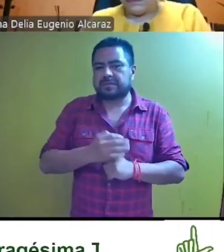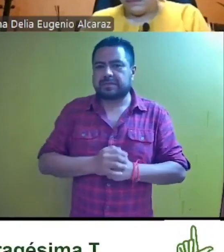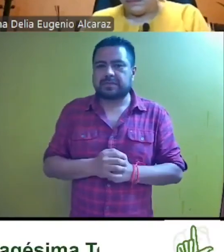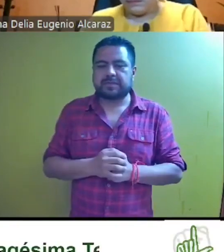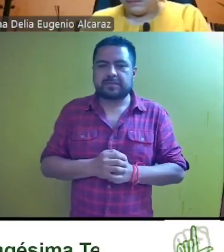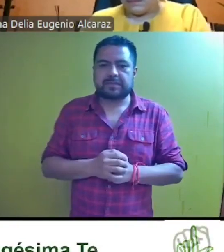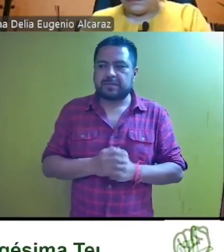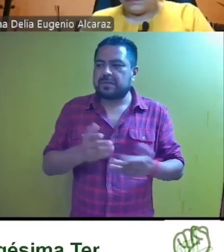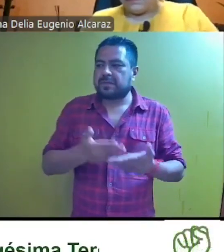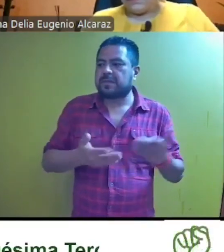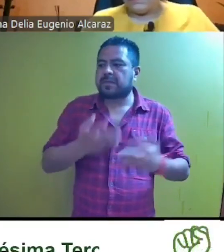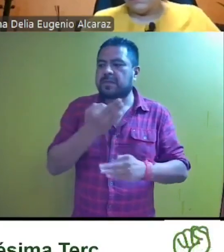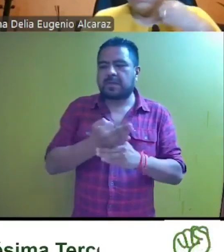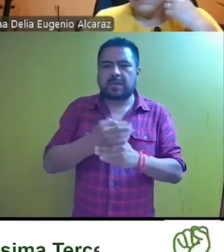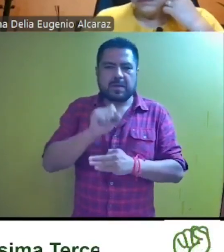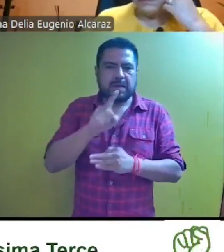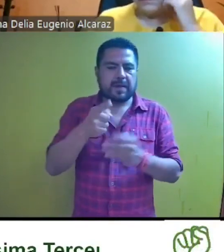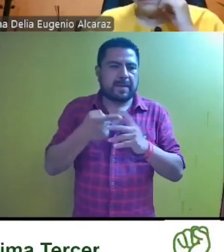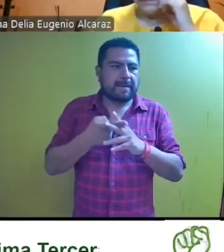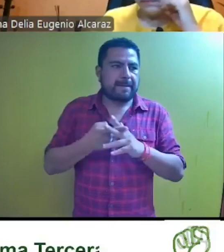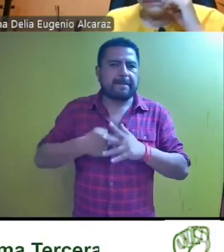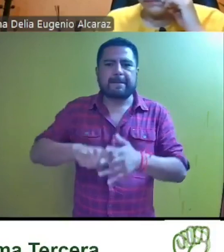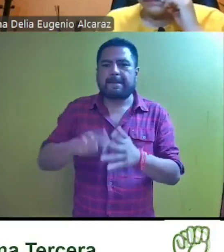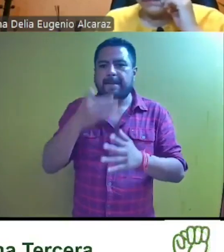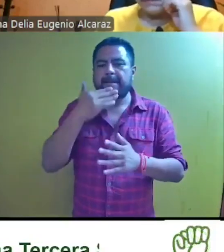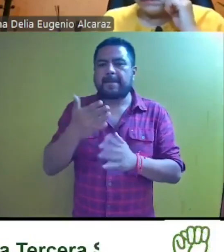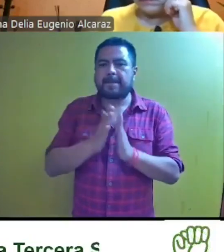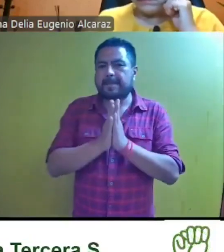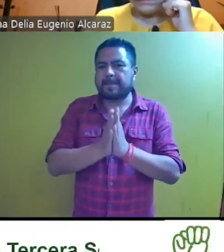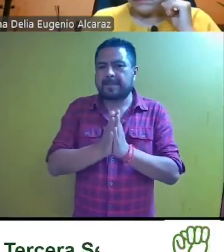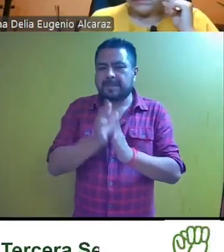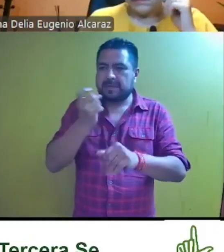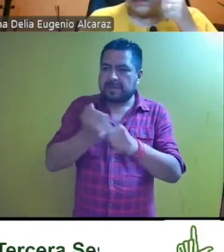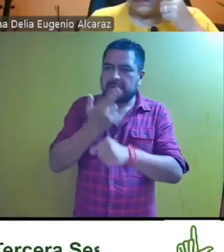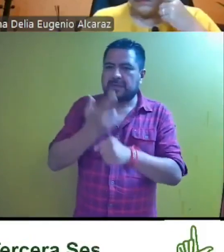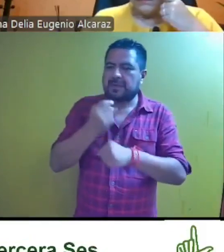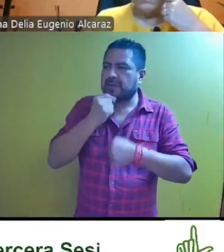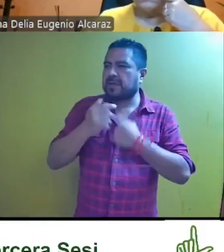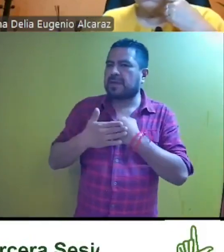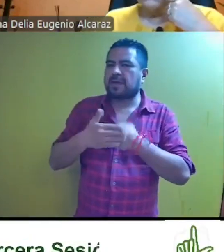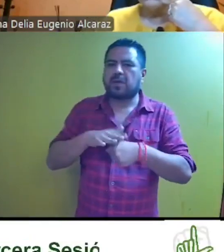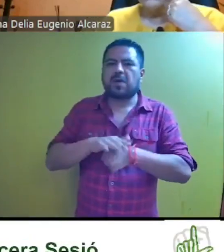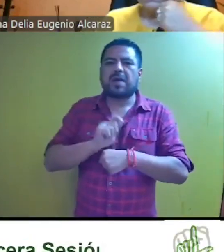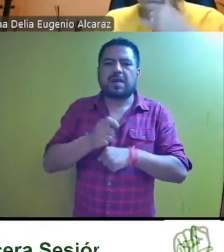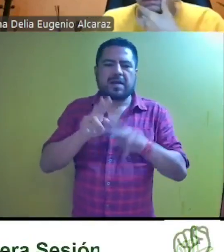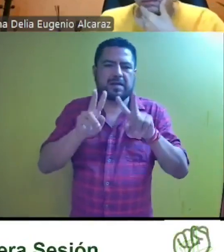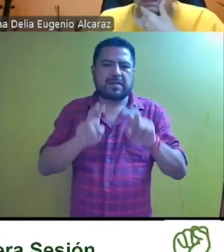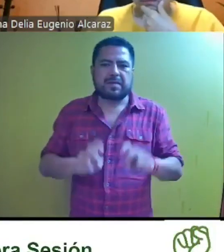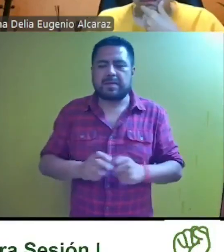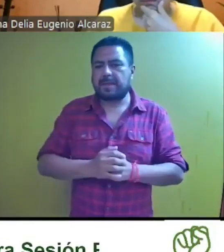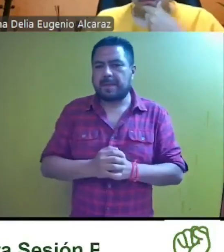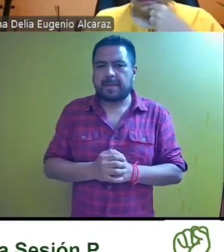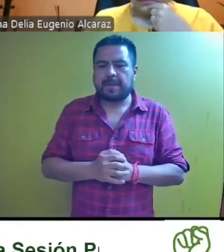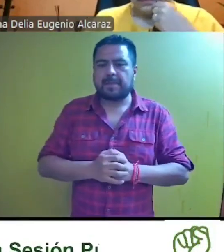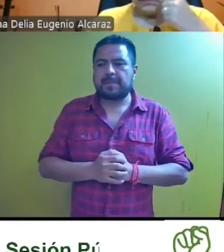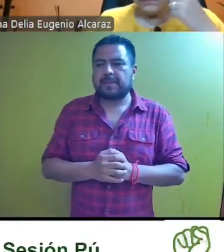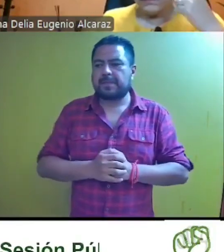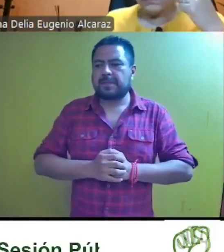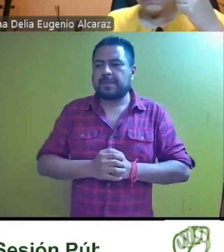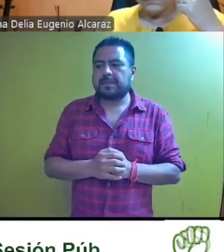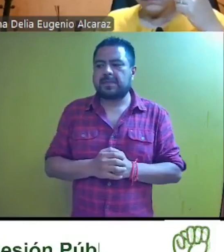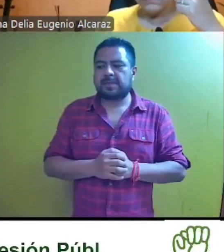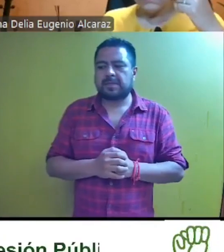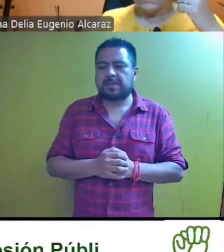En consecuencia, se declara abierta la sesión. Le solicito, secretario, nos informe cuáles son los asuntos listados para resolver.